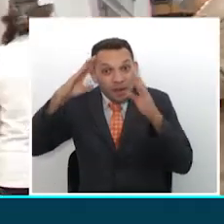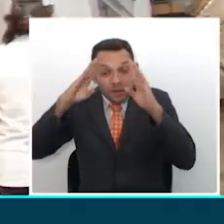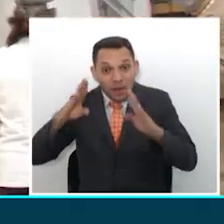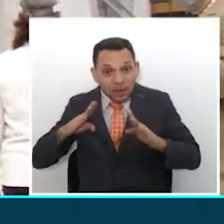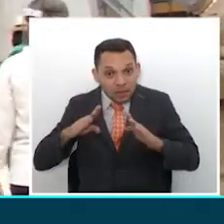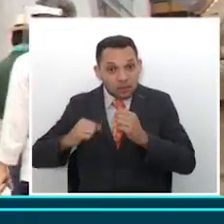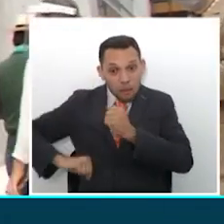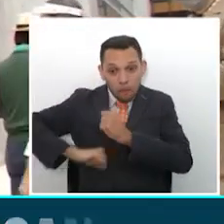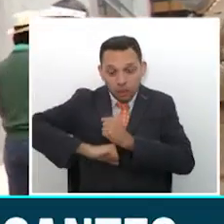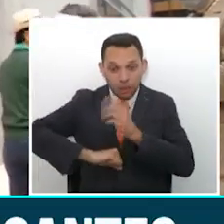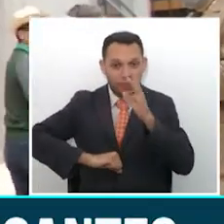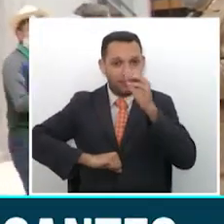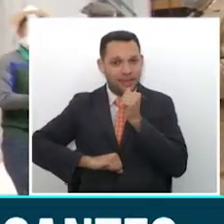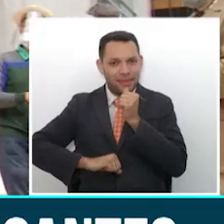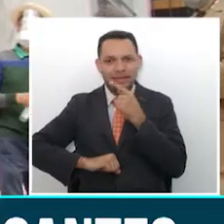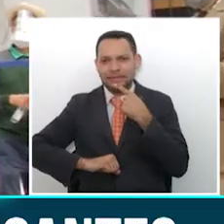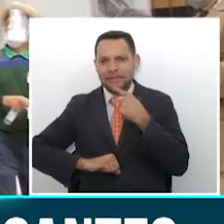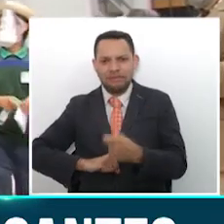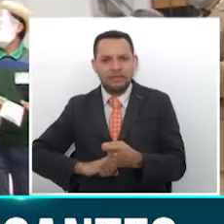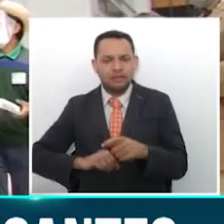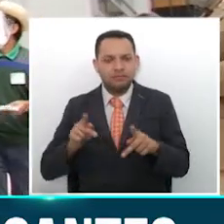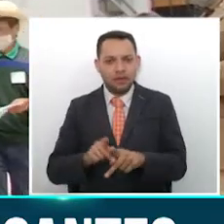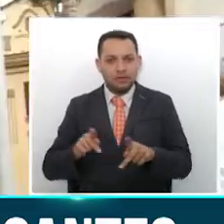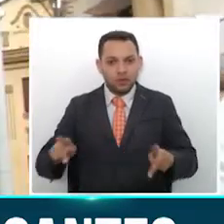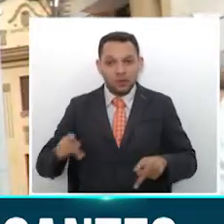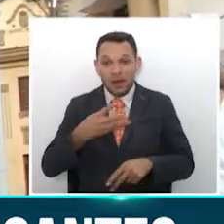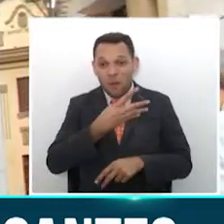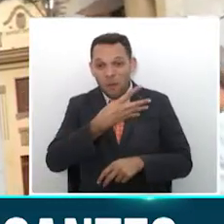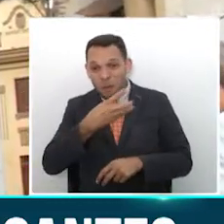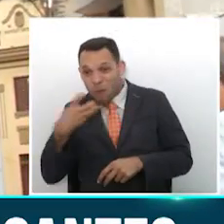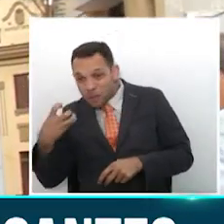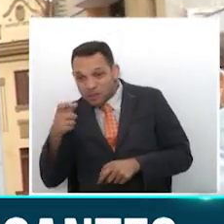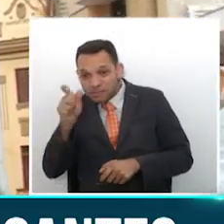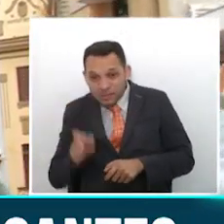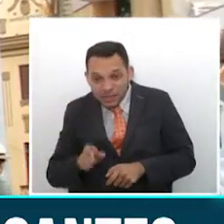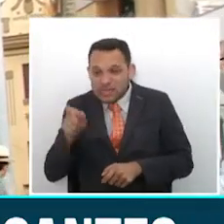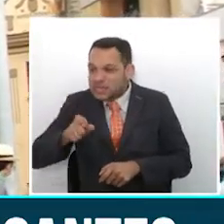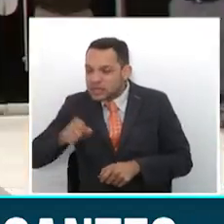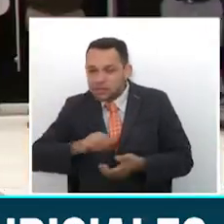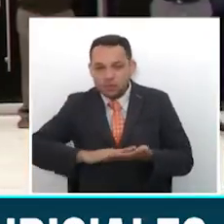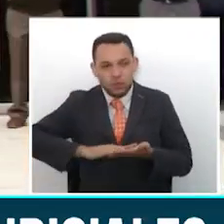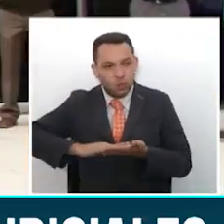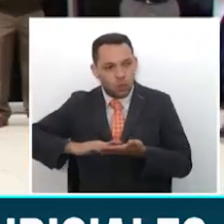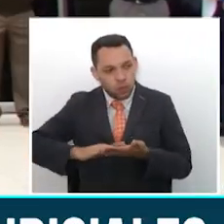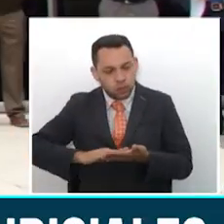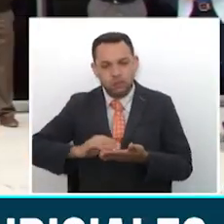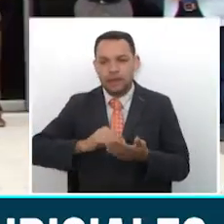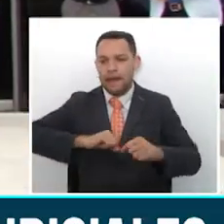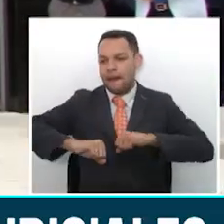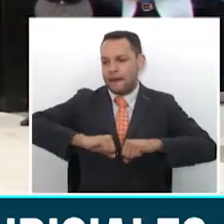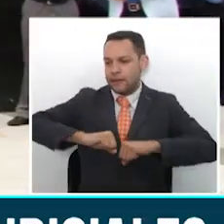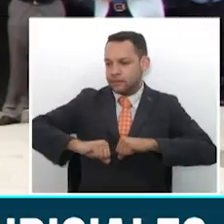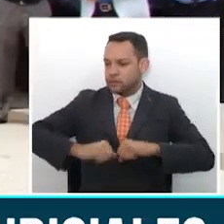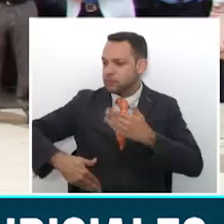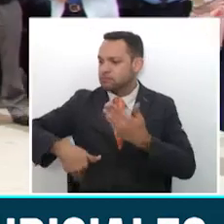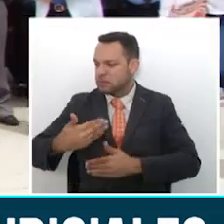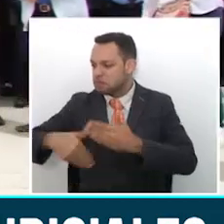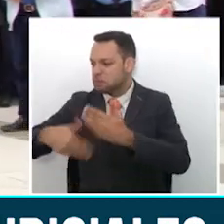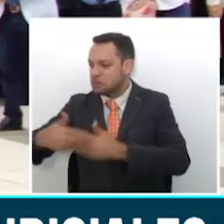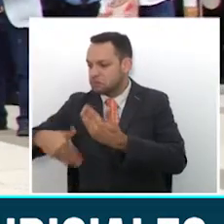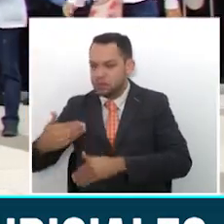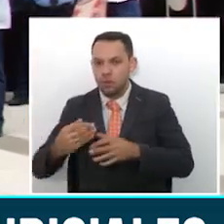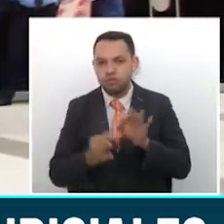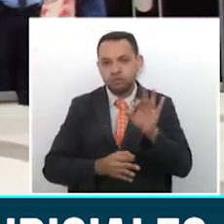situación. Los más de 400 abogados litigantes en Manizales piden la reactivación de la rama judicial, obviamente cumpliendo las normas de